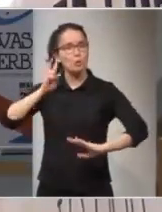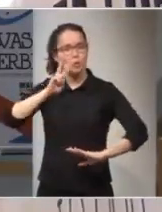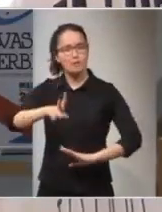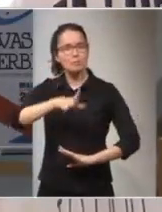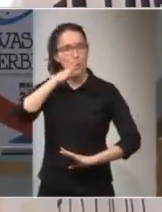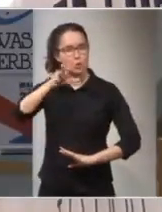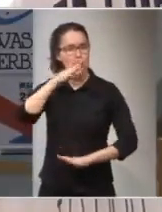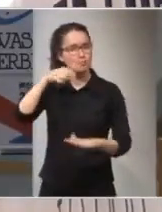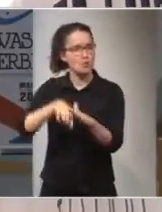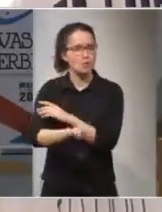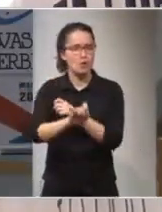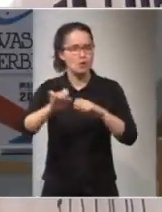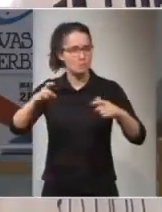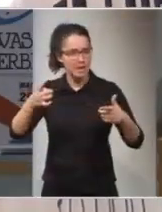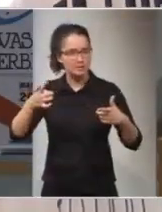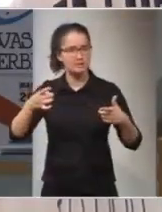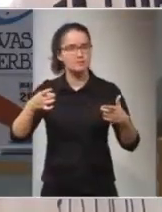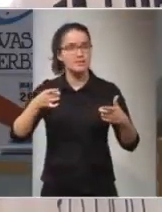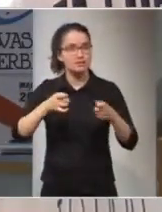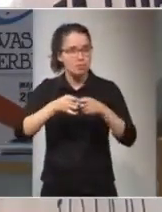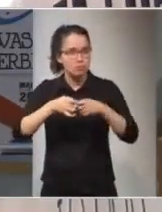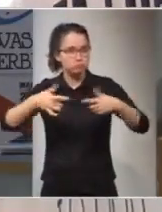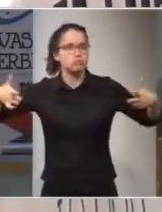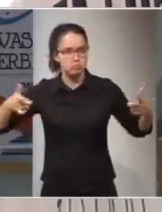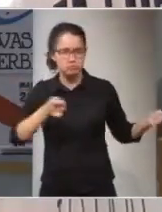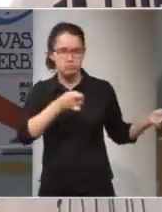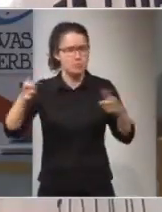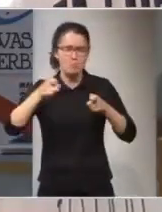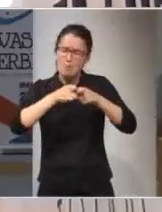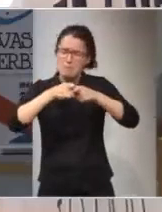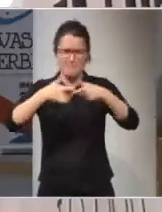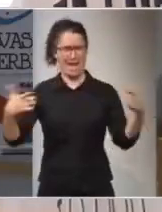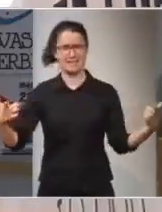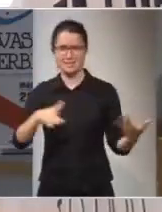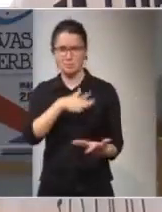causas más profundas de este creciente flujo migratorio.